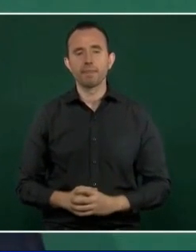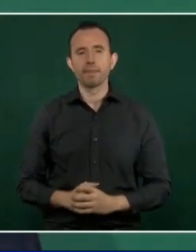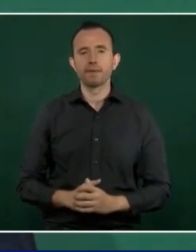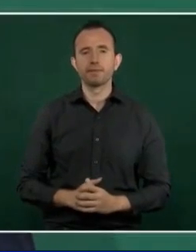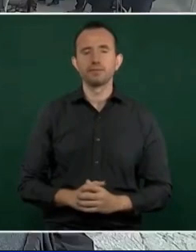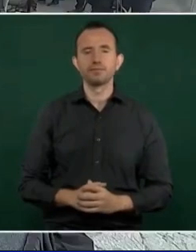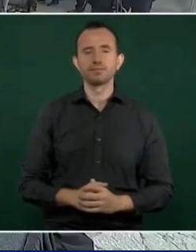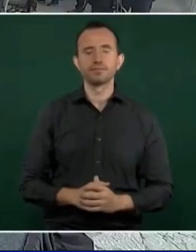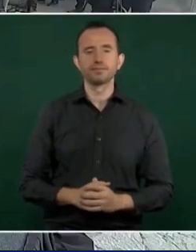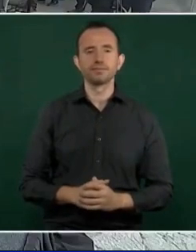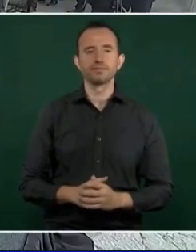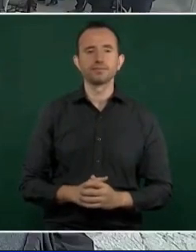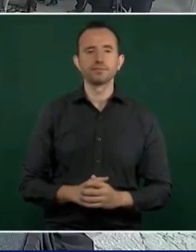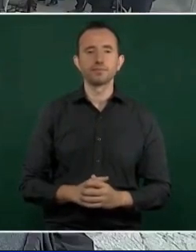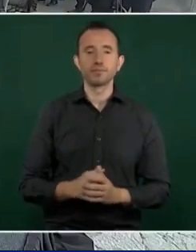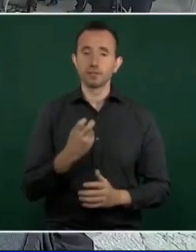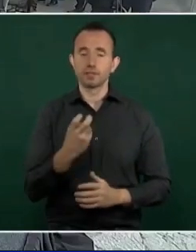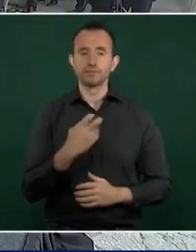Ese es mi punto de vista.